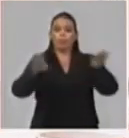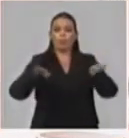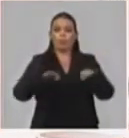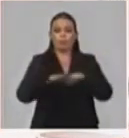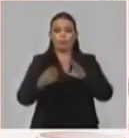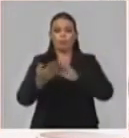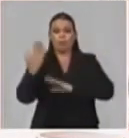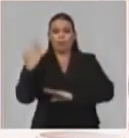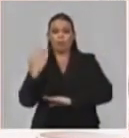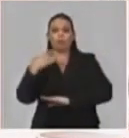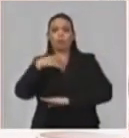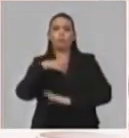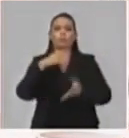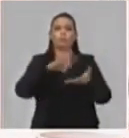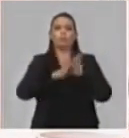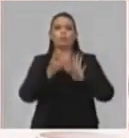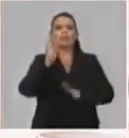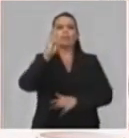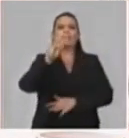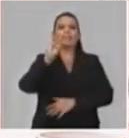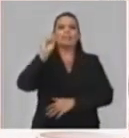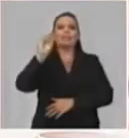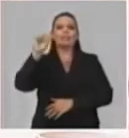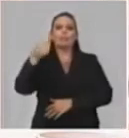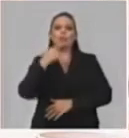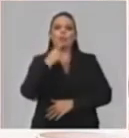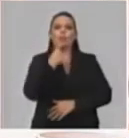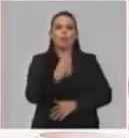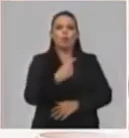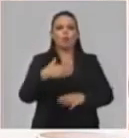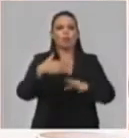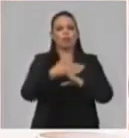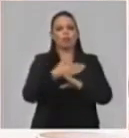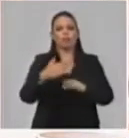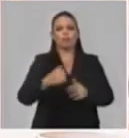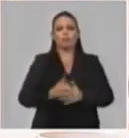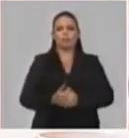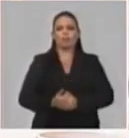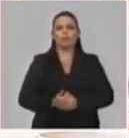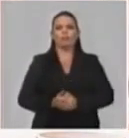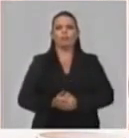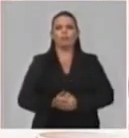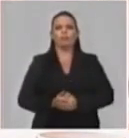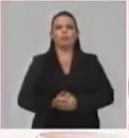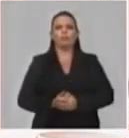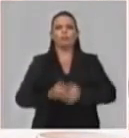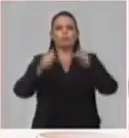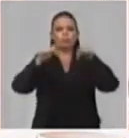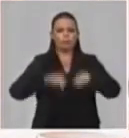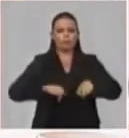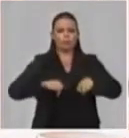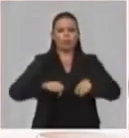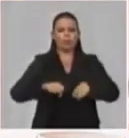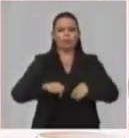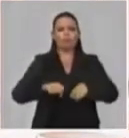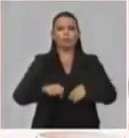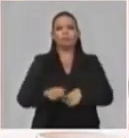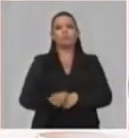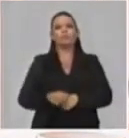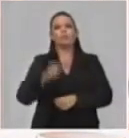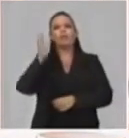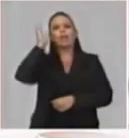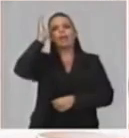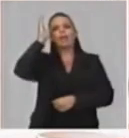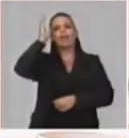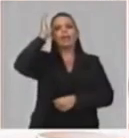más de 300 opiniones. Bueno, en estos momentos los criterios de la población más recurrente son